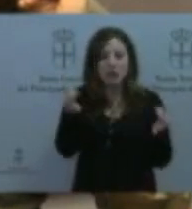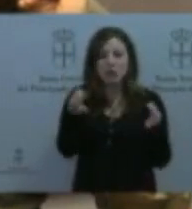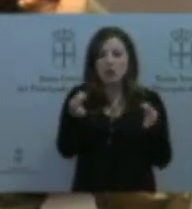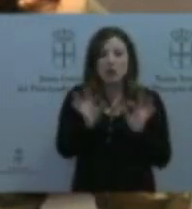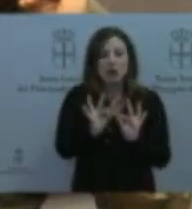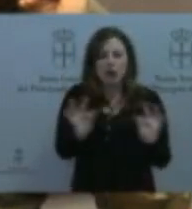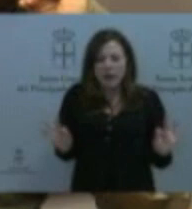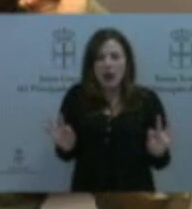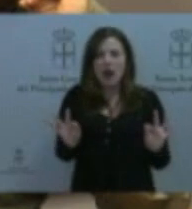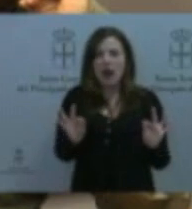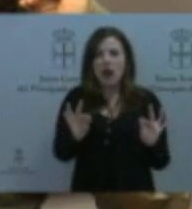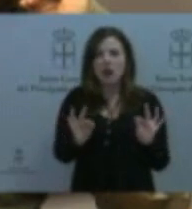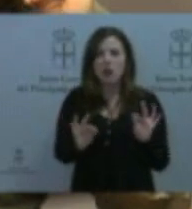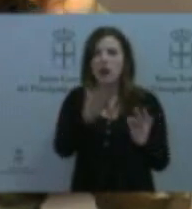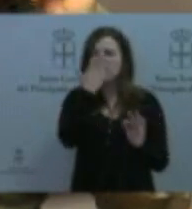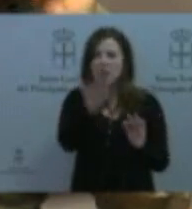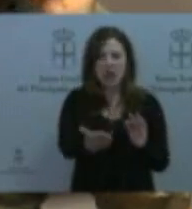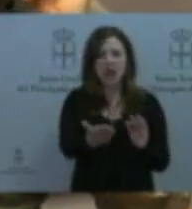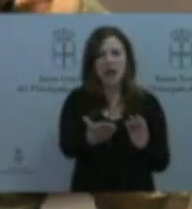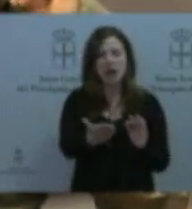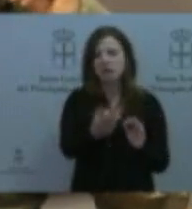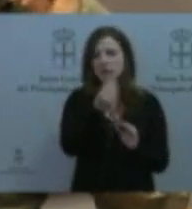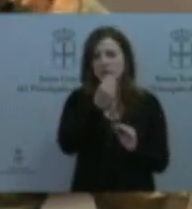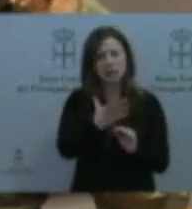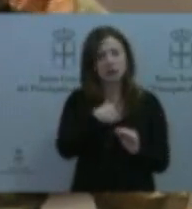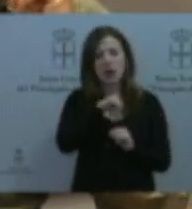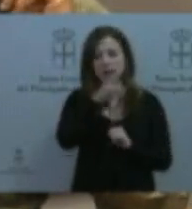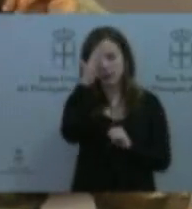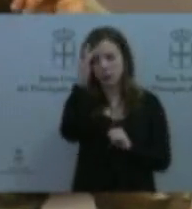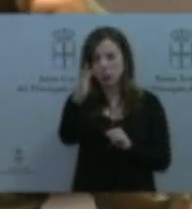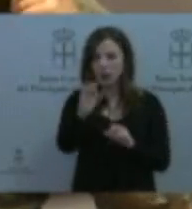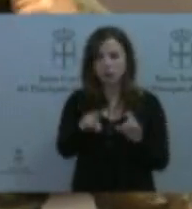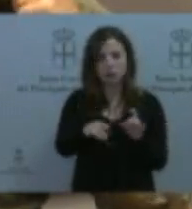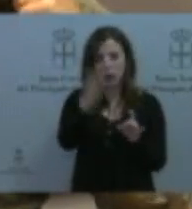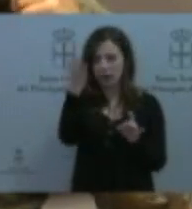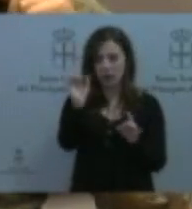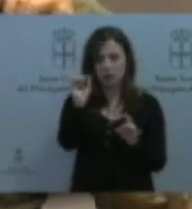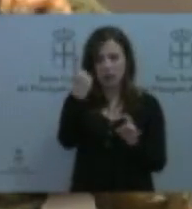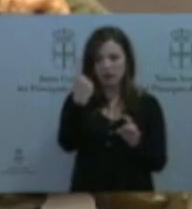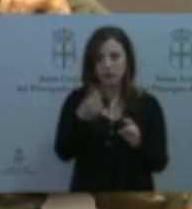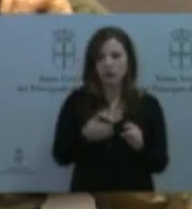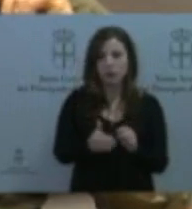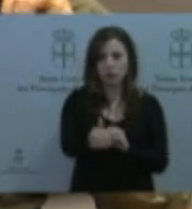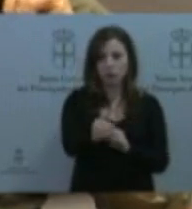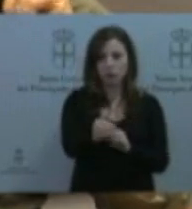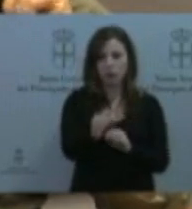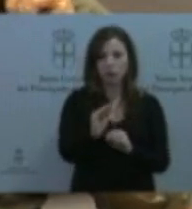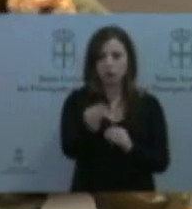que espero también que tenga la mayor de sus suertes en su futuro vital y profesional. Sin más, lo dicho,